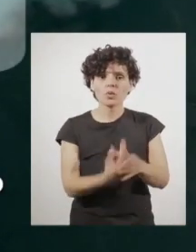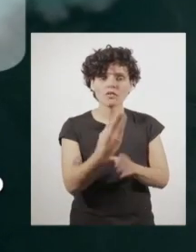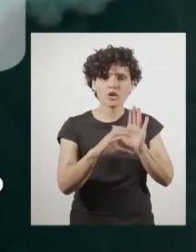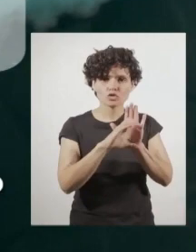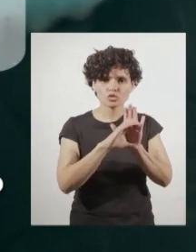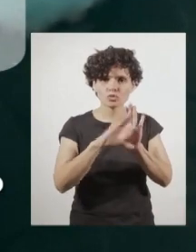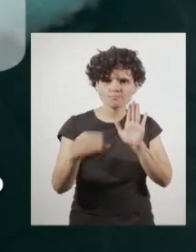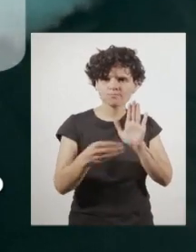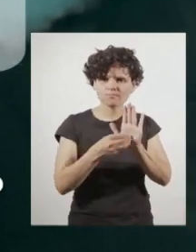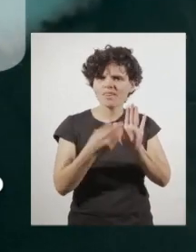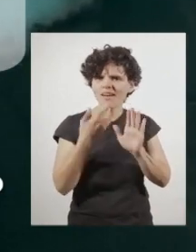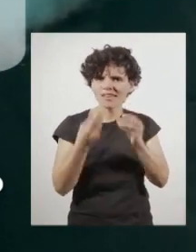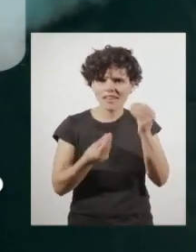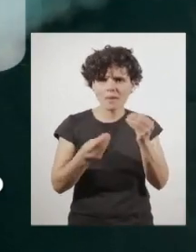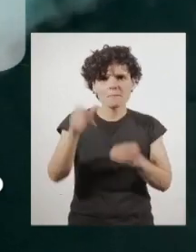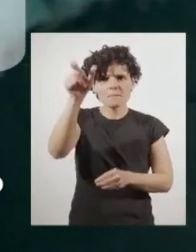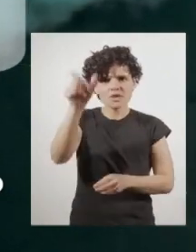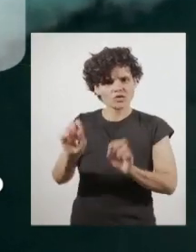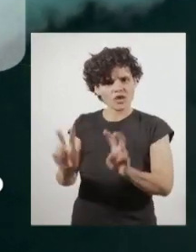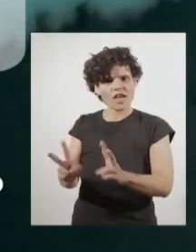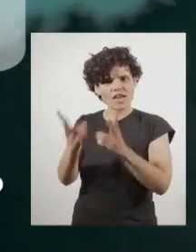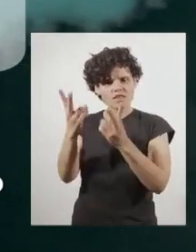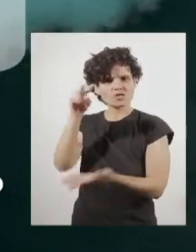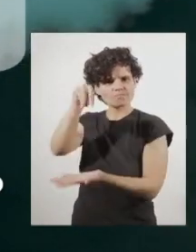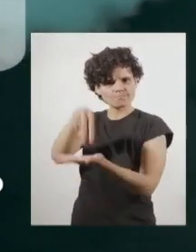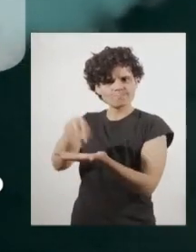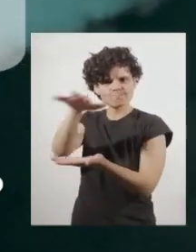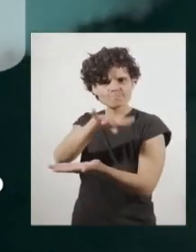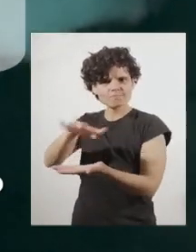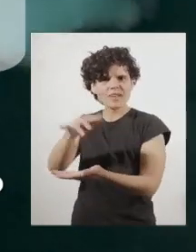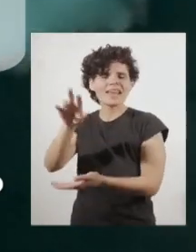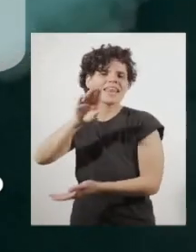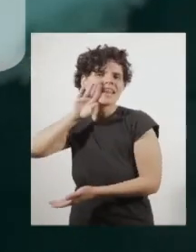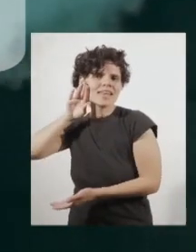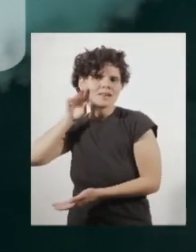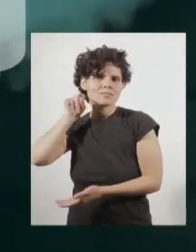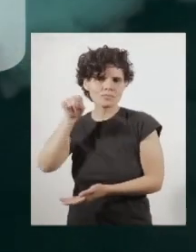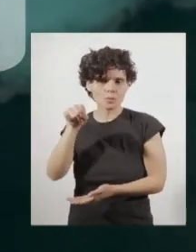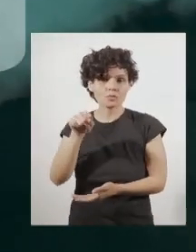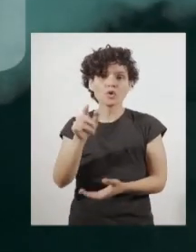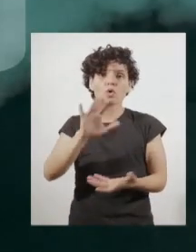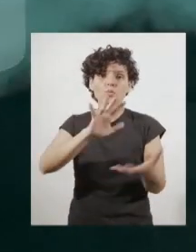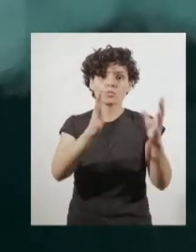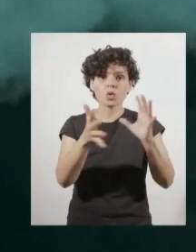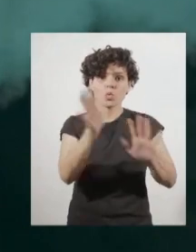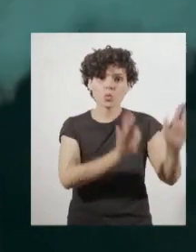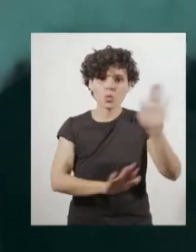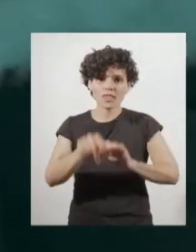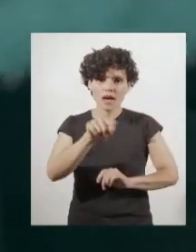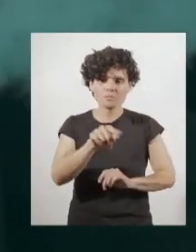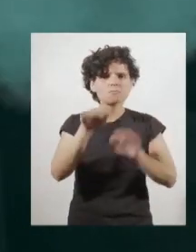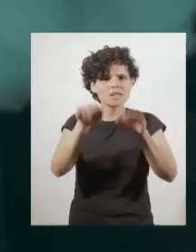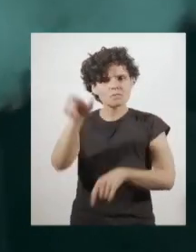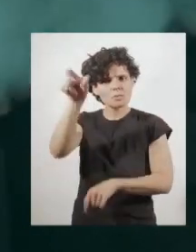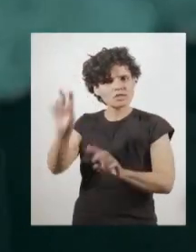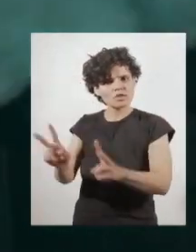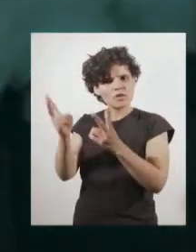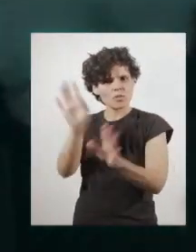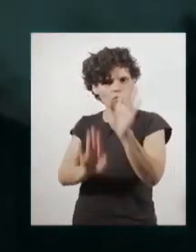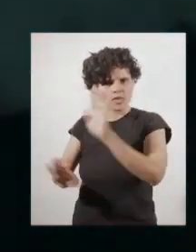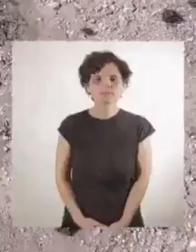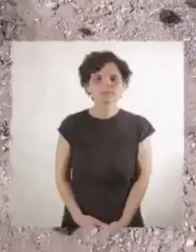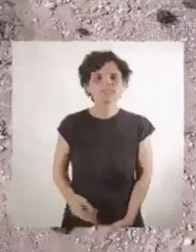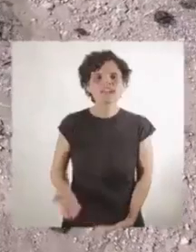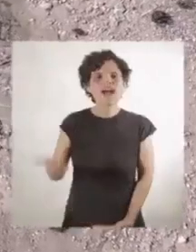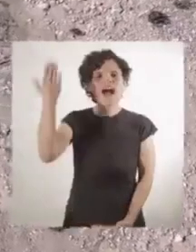Una nueva constitución debe garantizar el derecho a vivir en un ambiente libre de contaminación. Proteger el medio ambiente es proteger la vida de